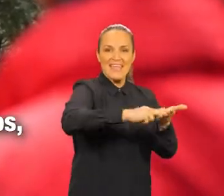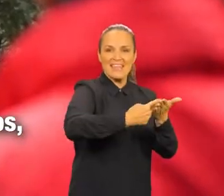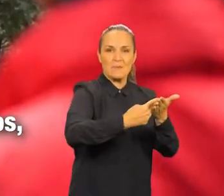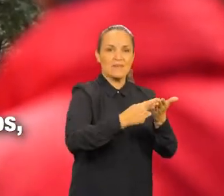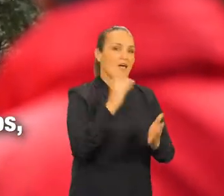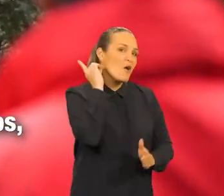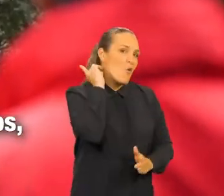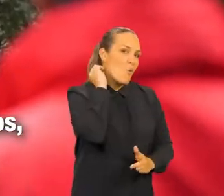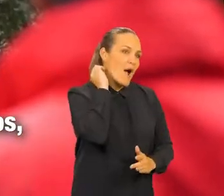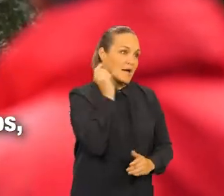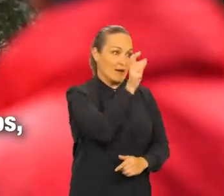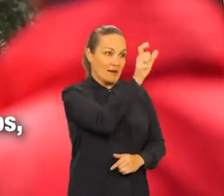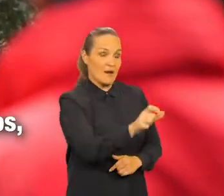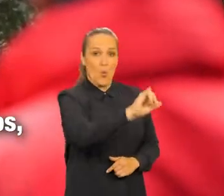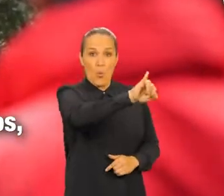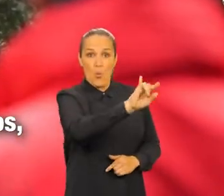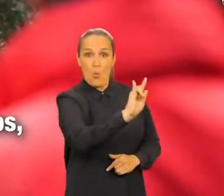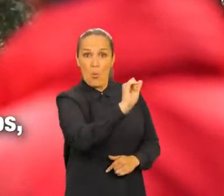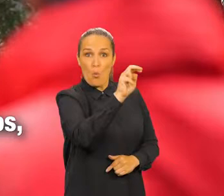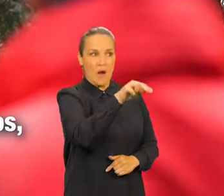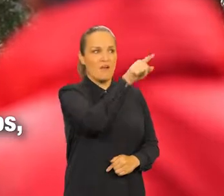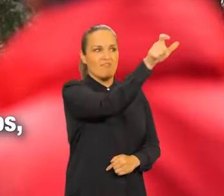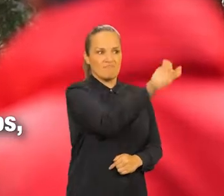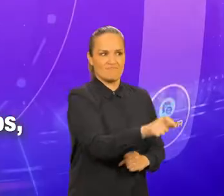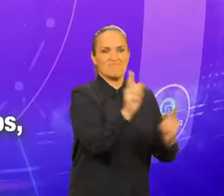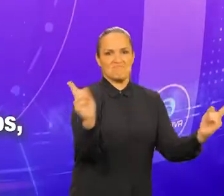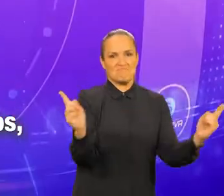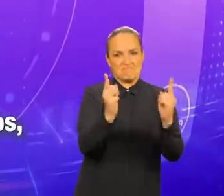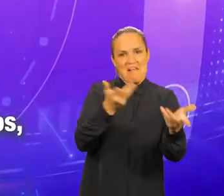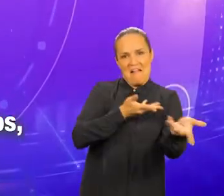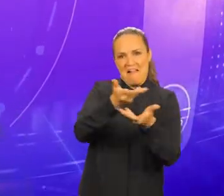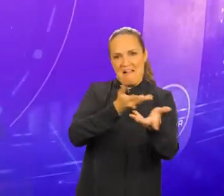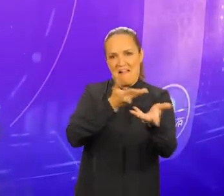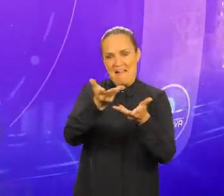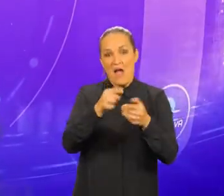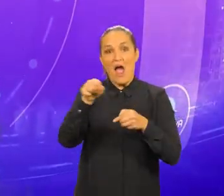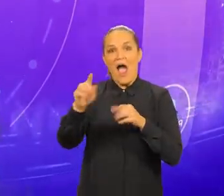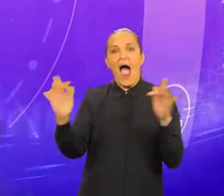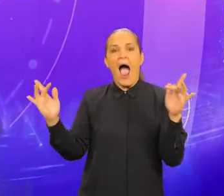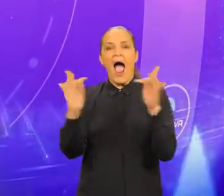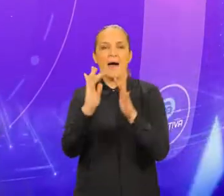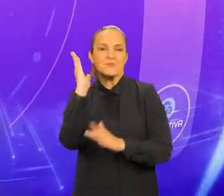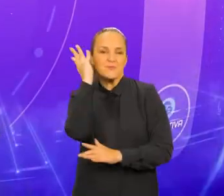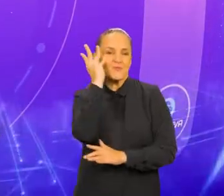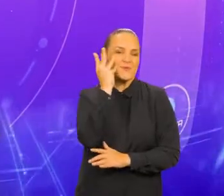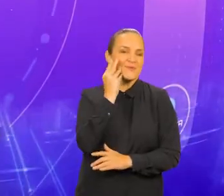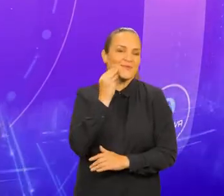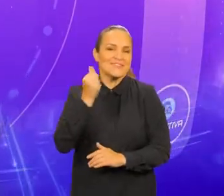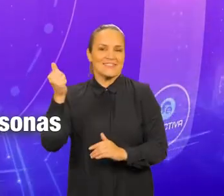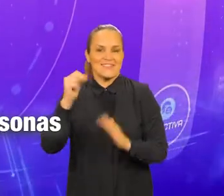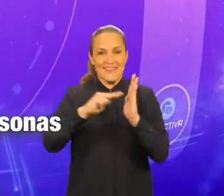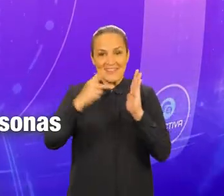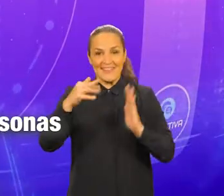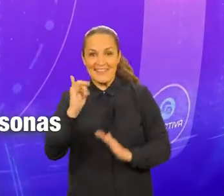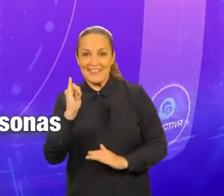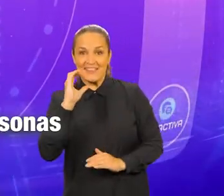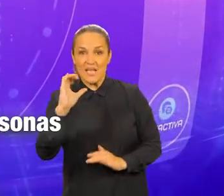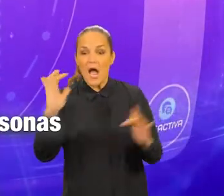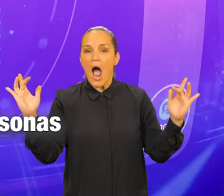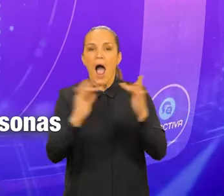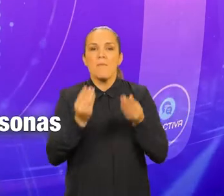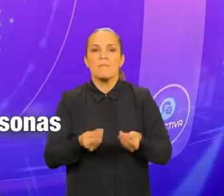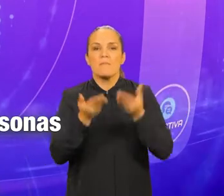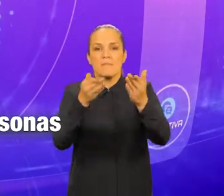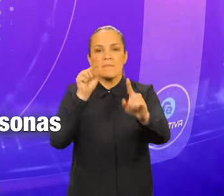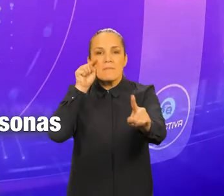en la comunicación con nuestros invitados, quienes son un excelente ejemplo para tocar el tema de Consentidos TIC, un programa del